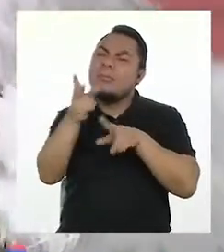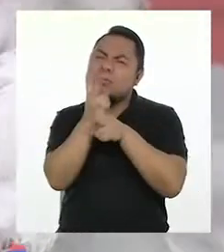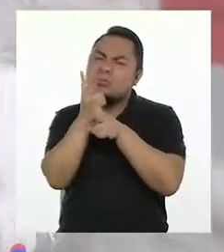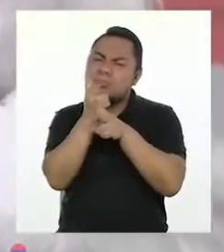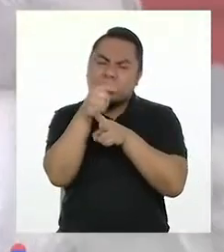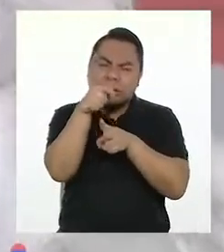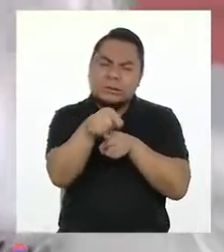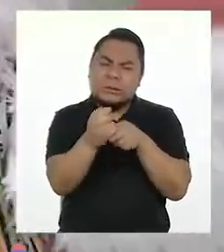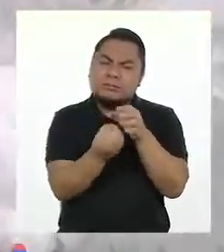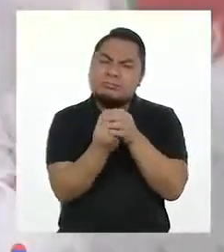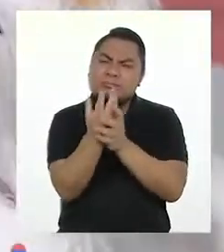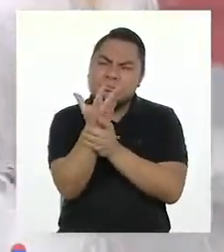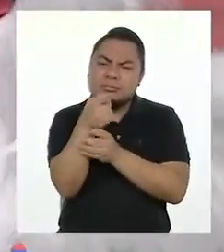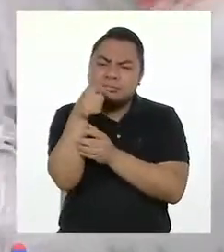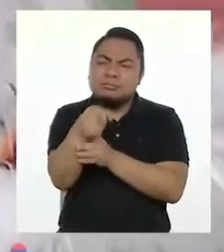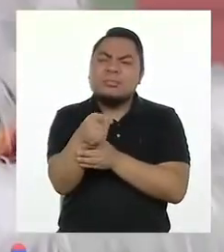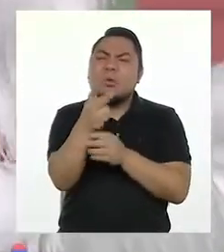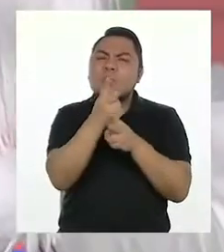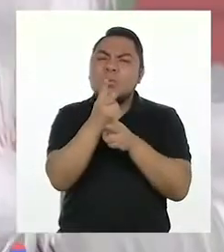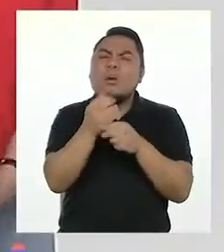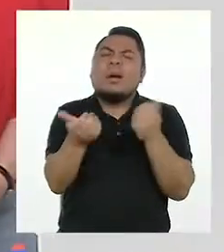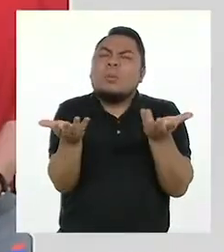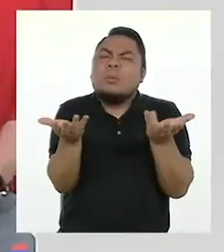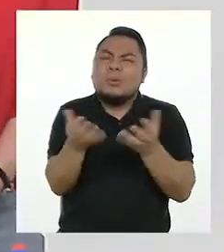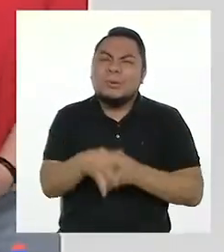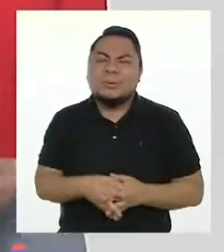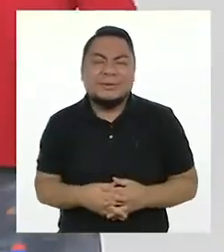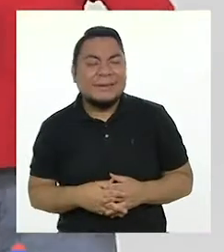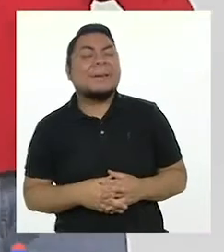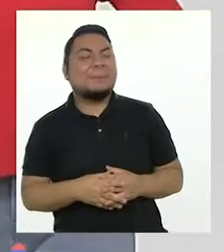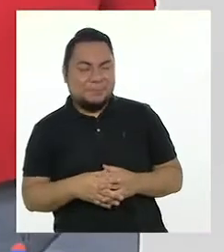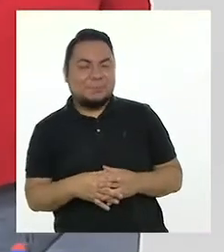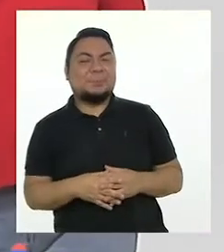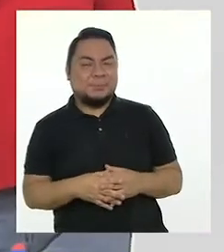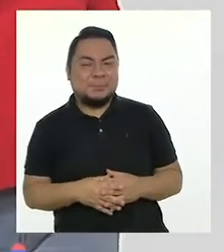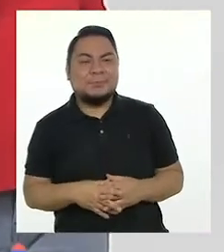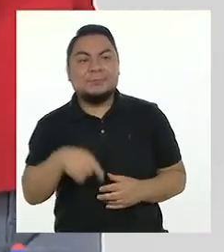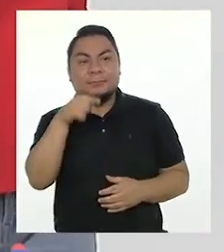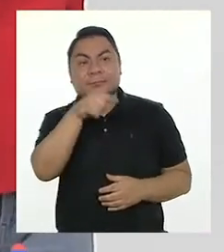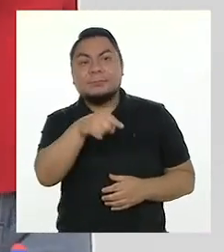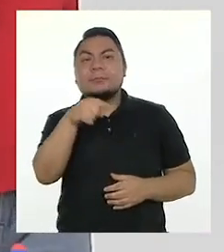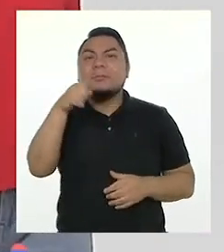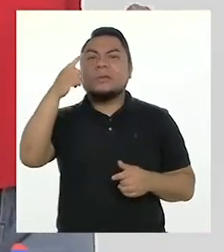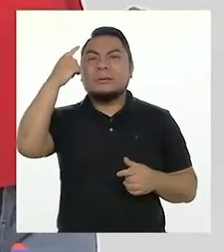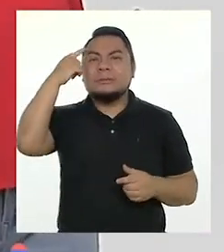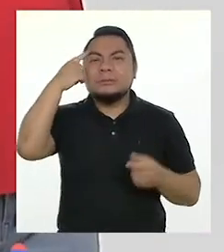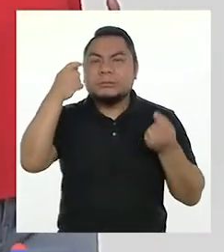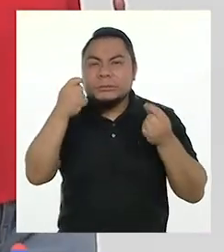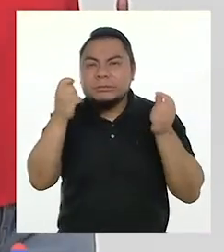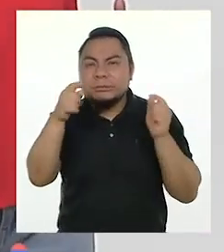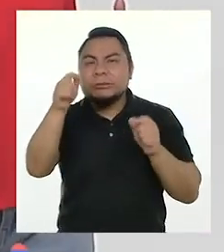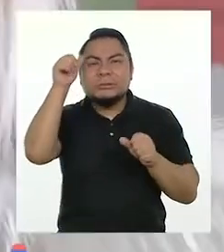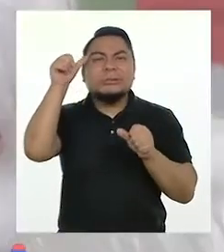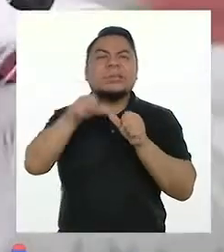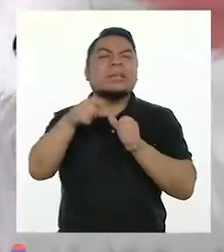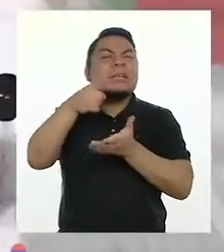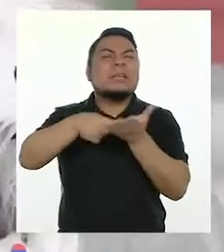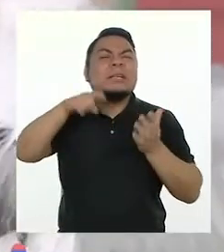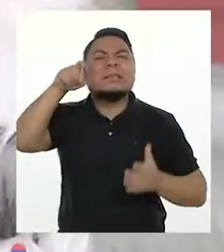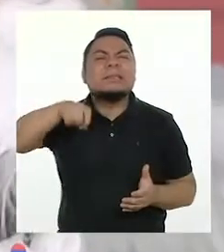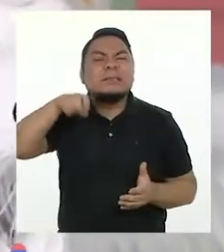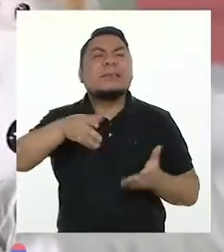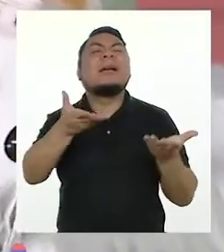debemos tener con la plantita que vamos a cultivar? A ver, trata de recordar qué se necesita.